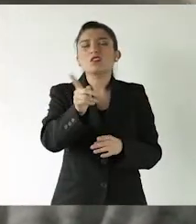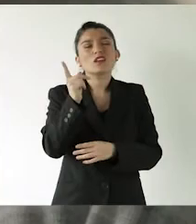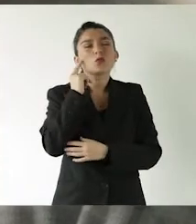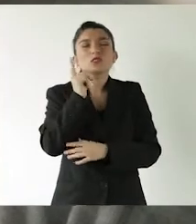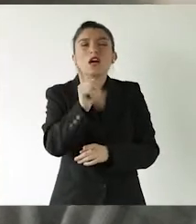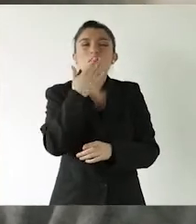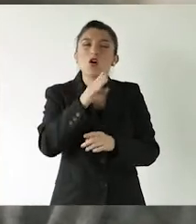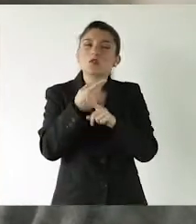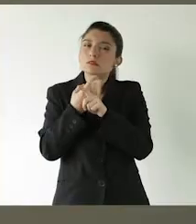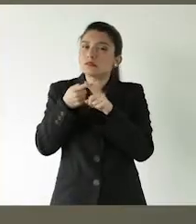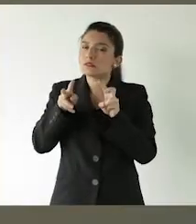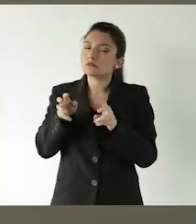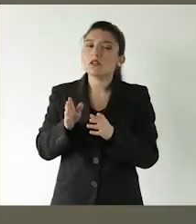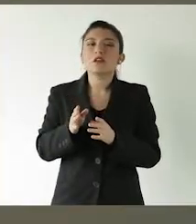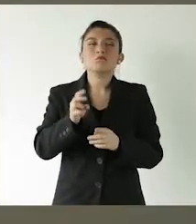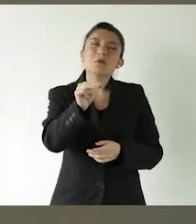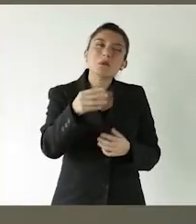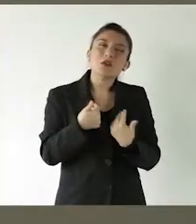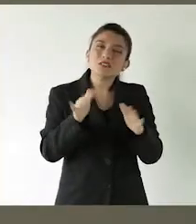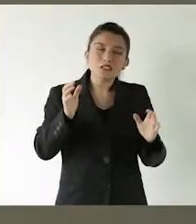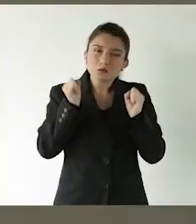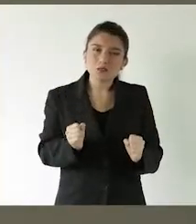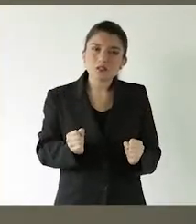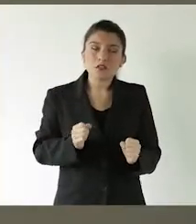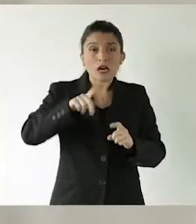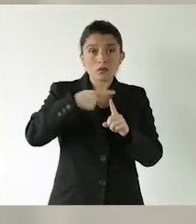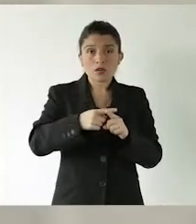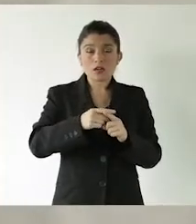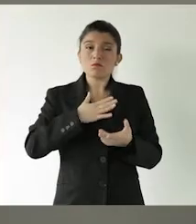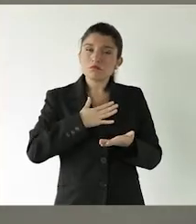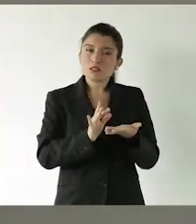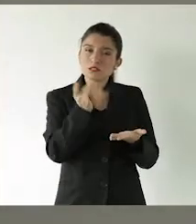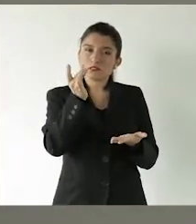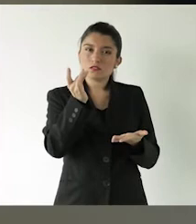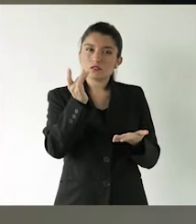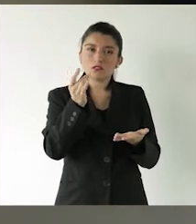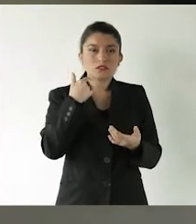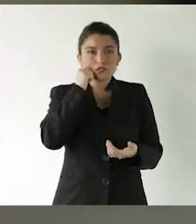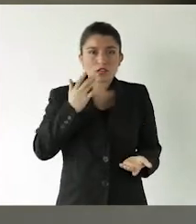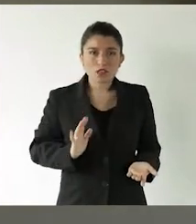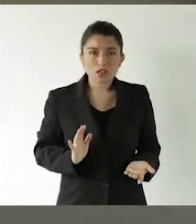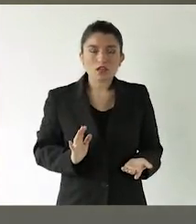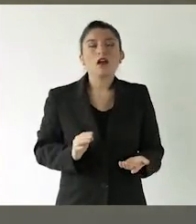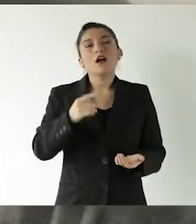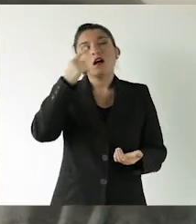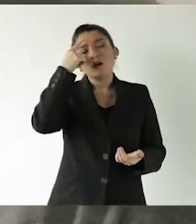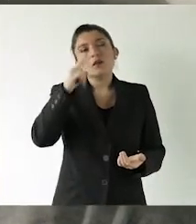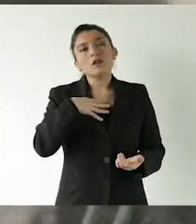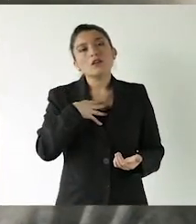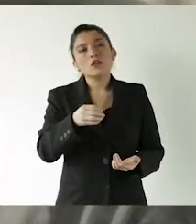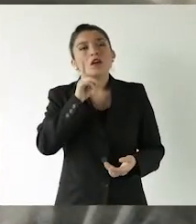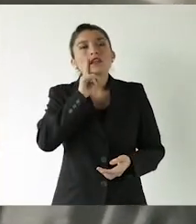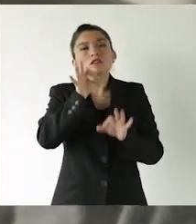escuchar eso Mejor hablemos de acuerdo Pero mamá, cualquiera nos podría pasar Además, es mi decisión ¿Qué acaso no cuenta? Ay, pero amor, ¿quién